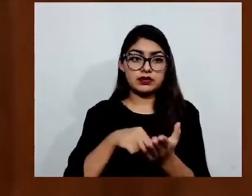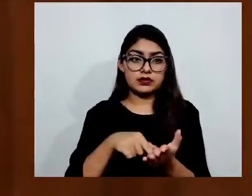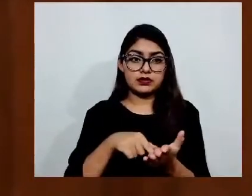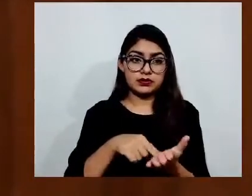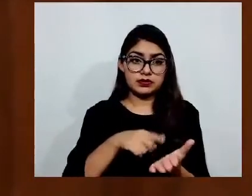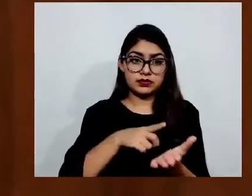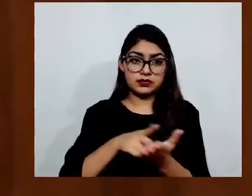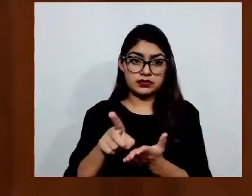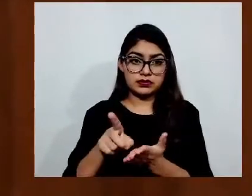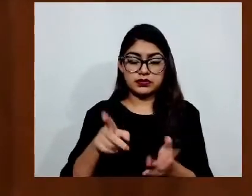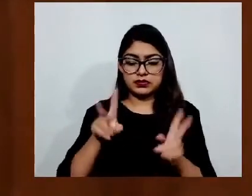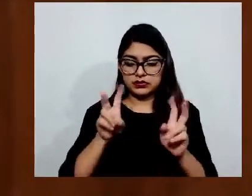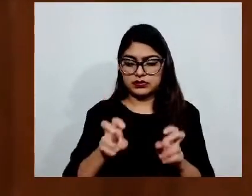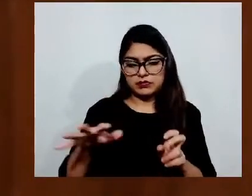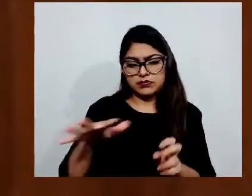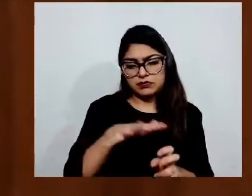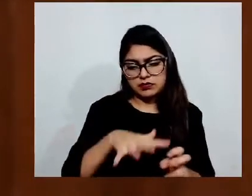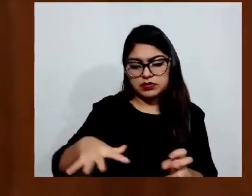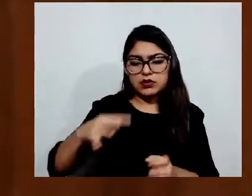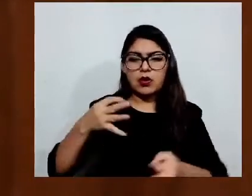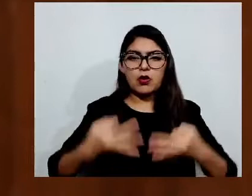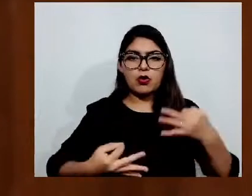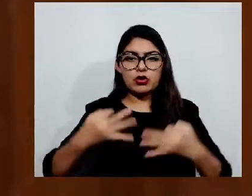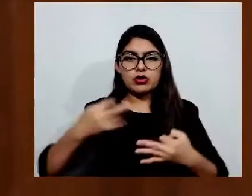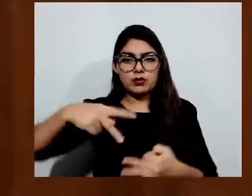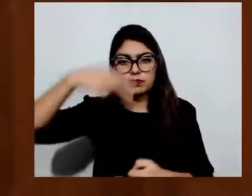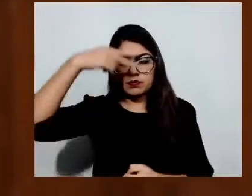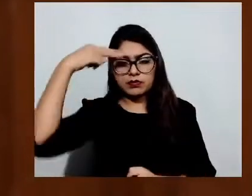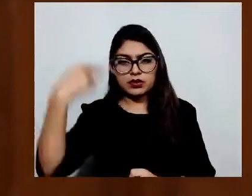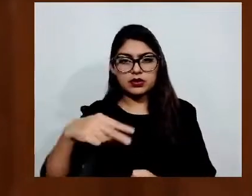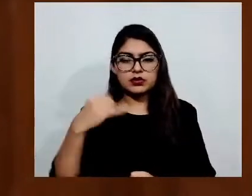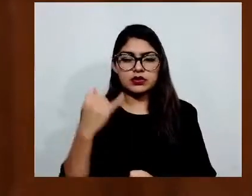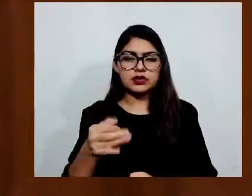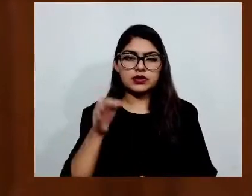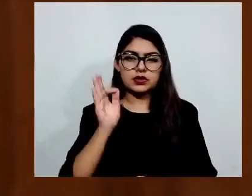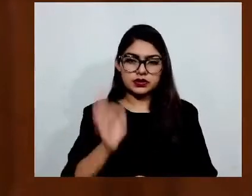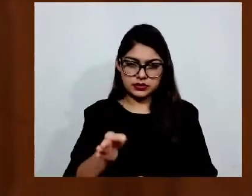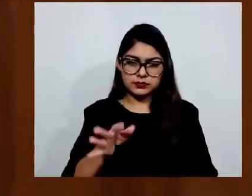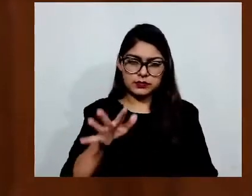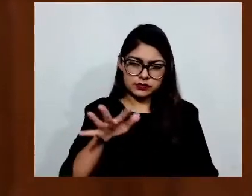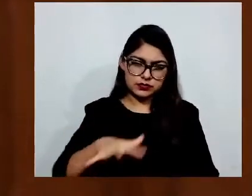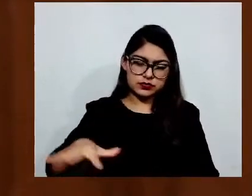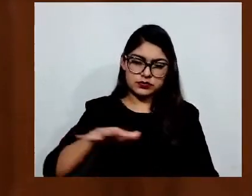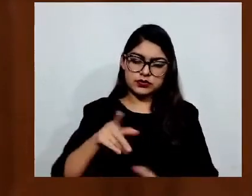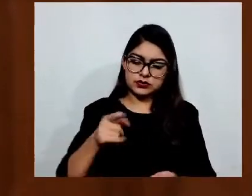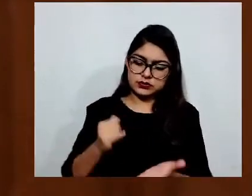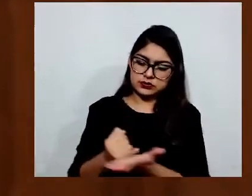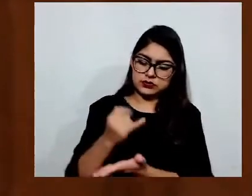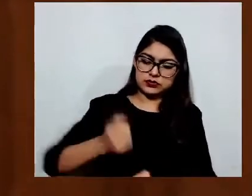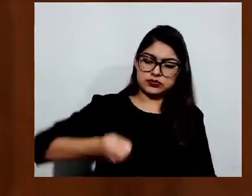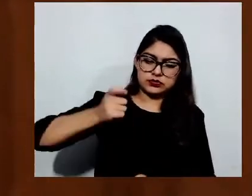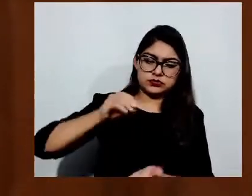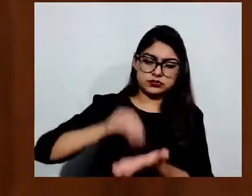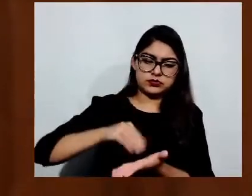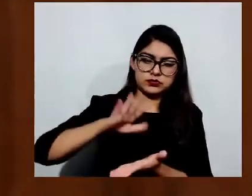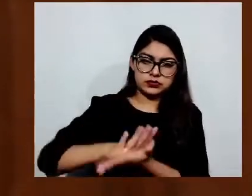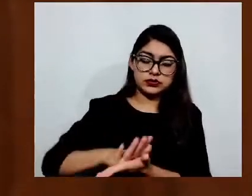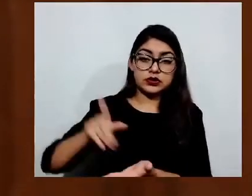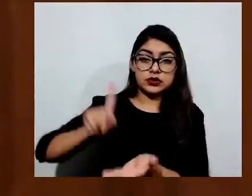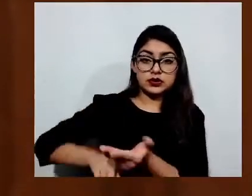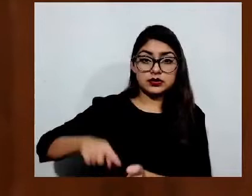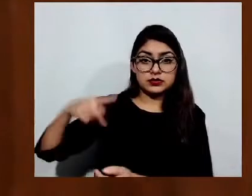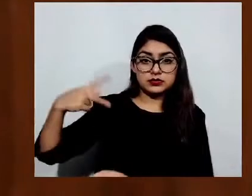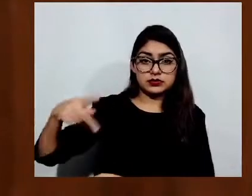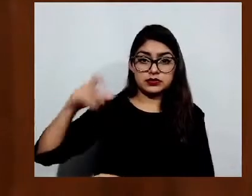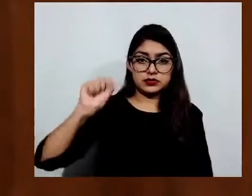aceptación común, de acuerdo a las diversas jurisprudencias aprobadas por la Suprema Corte de Justicia de la Nación, que el